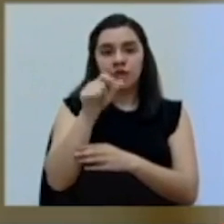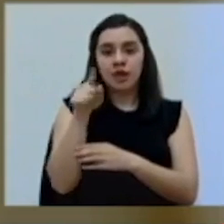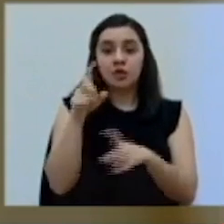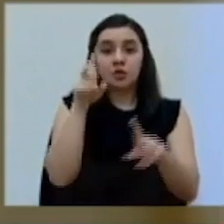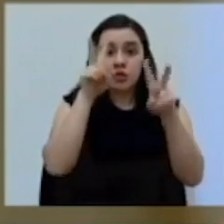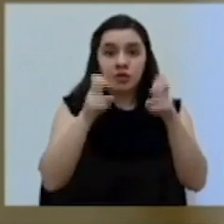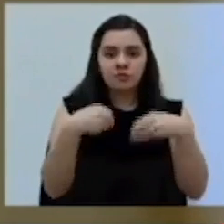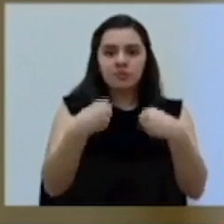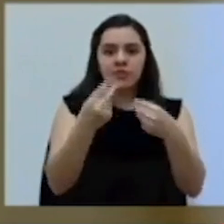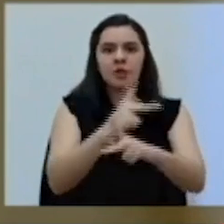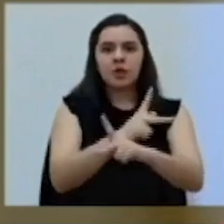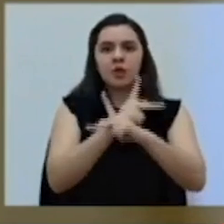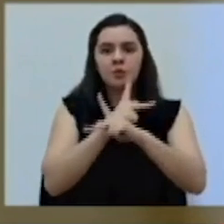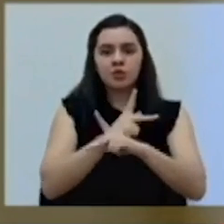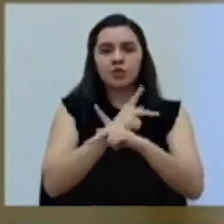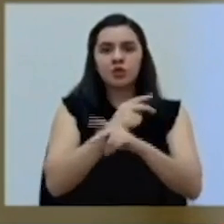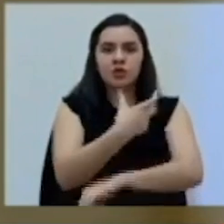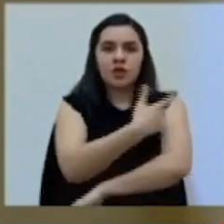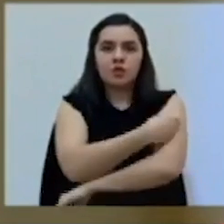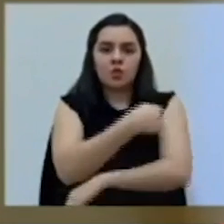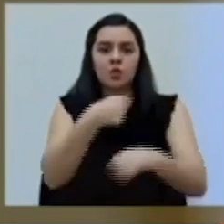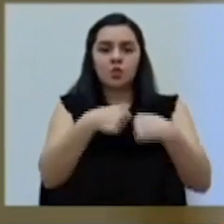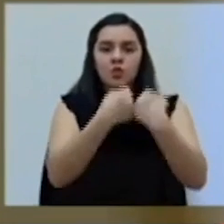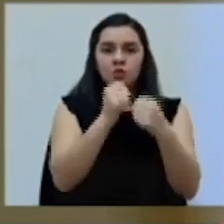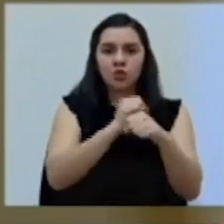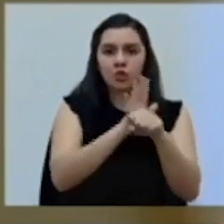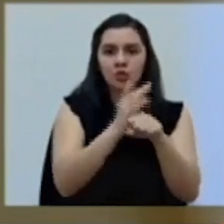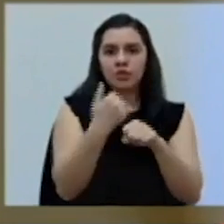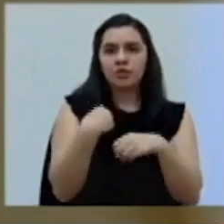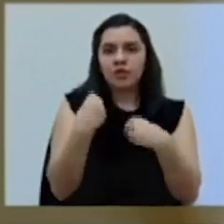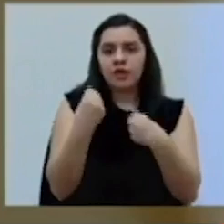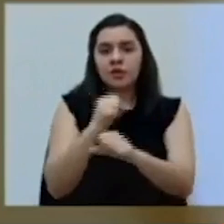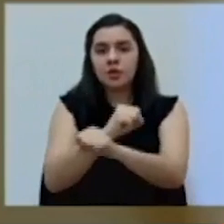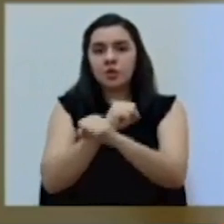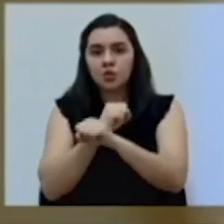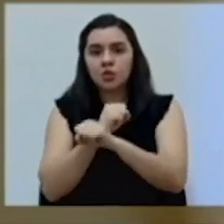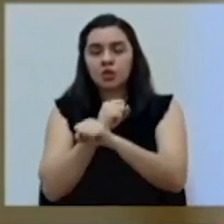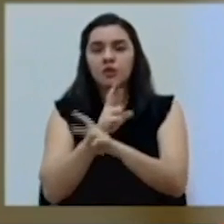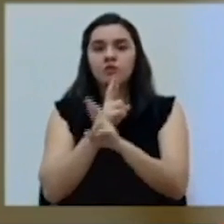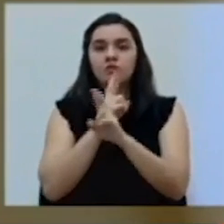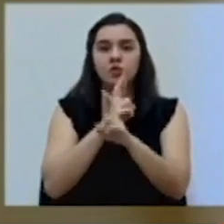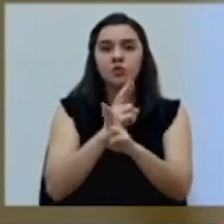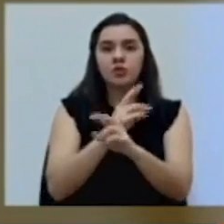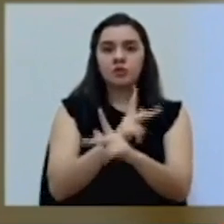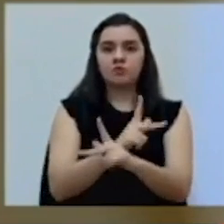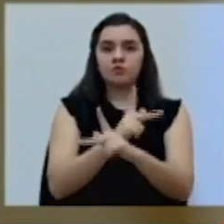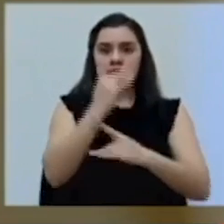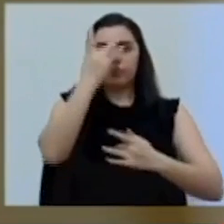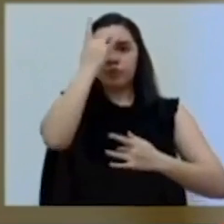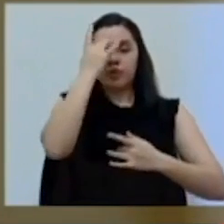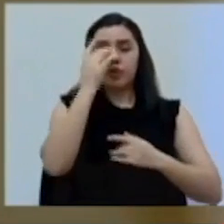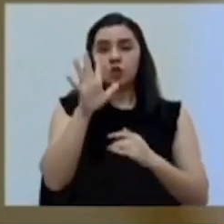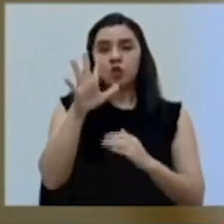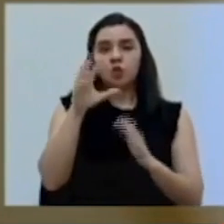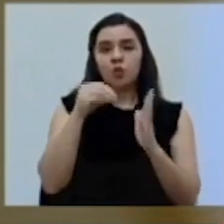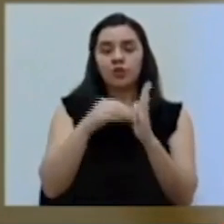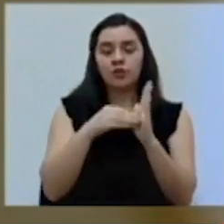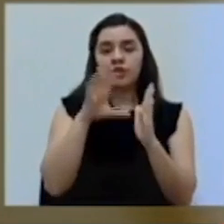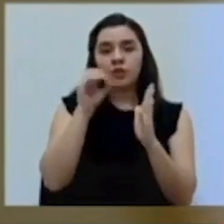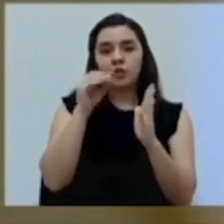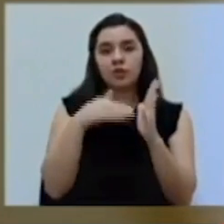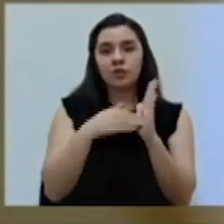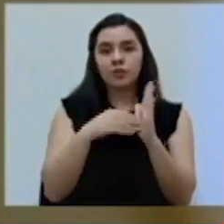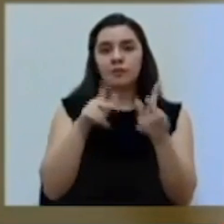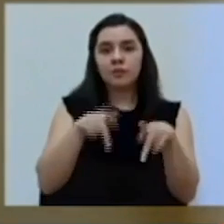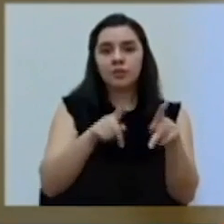la protección de la vacuna contra COVID-19 y medirán seguridad y respuesta inmunológica de los 50 mil participantes que están en estos